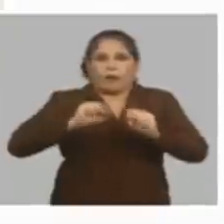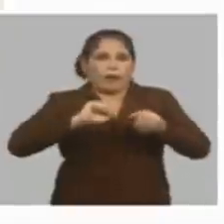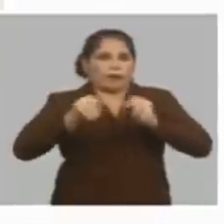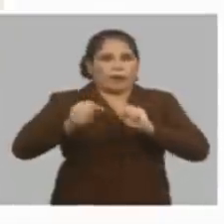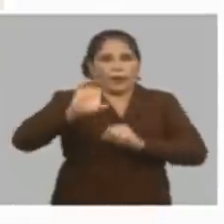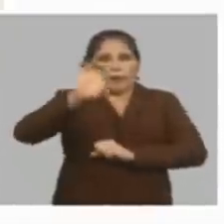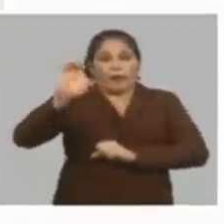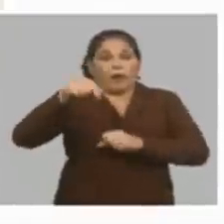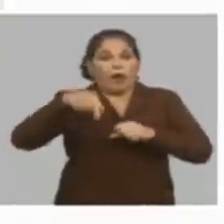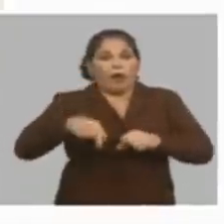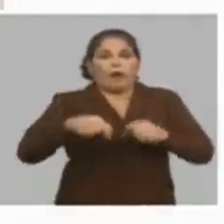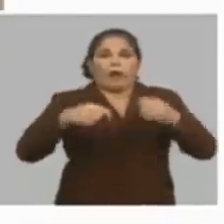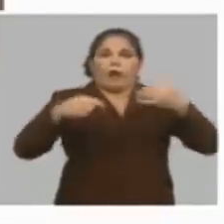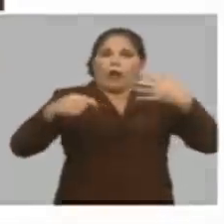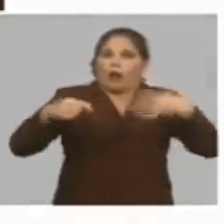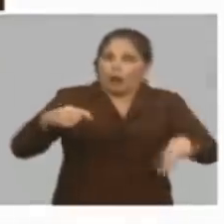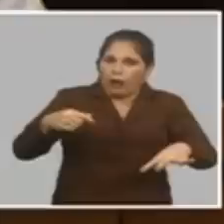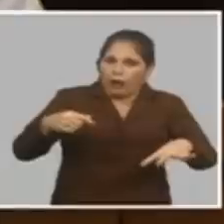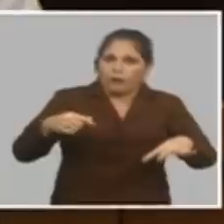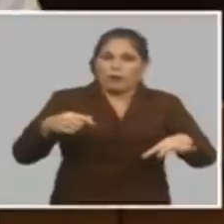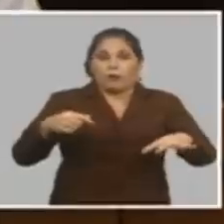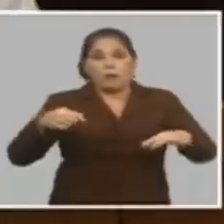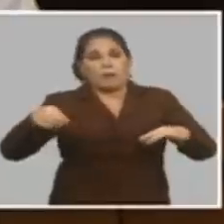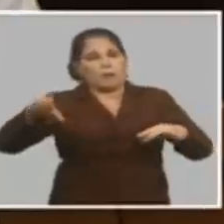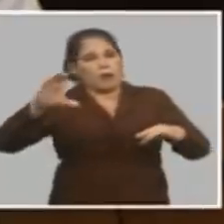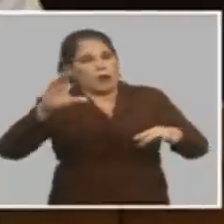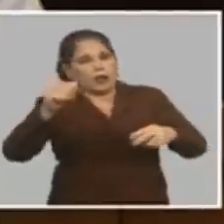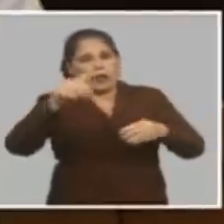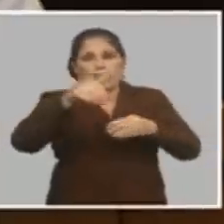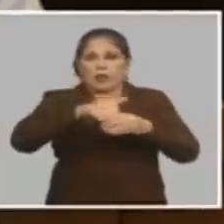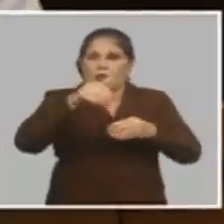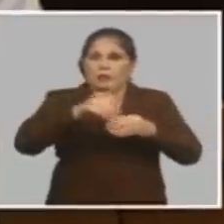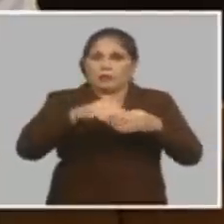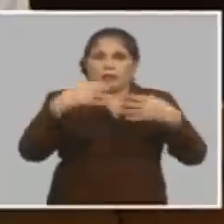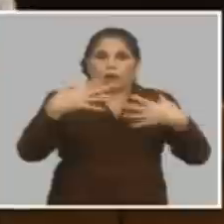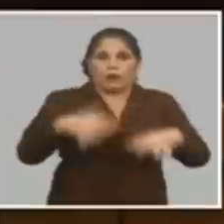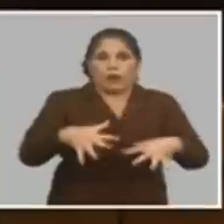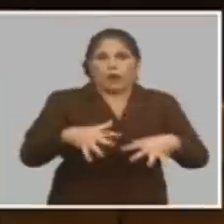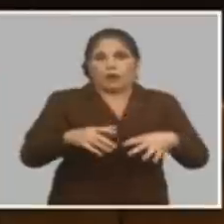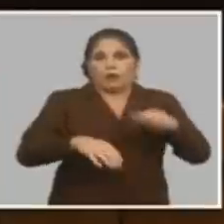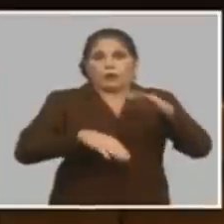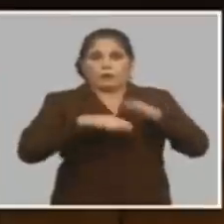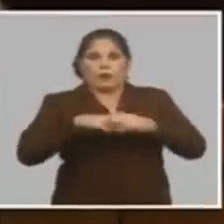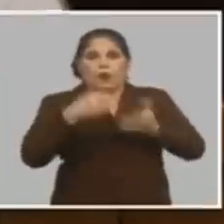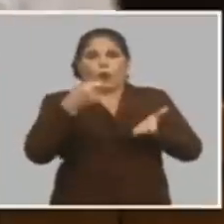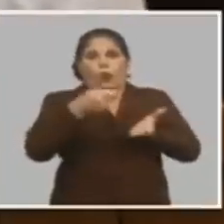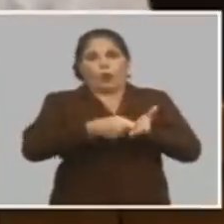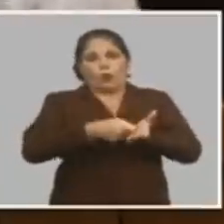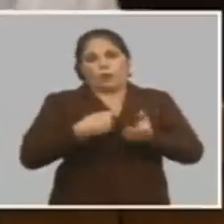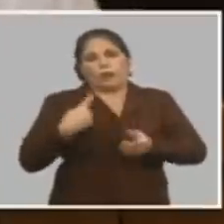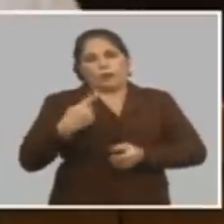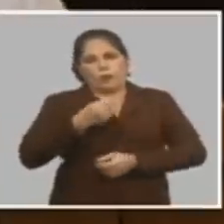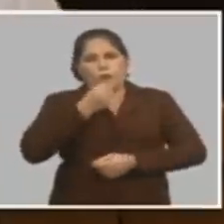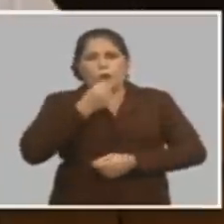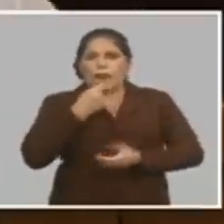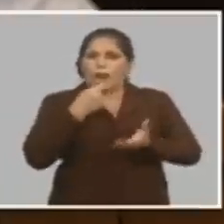ahora van a subir los precios y el incremento de los precios se come la capacidad de compra del ahorro